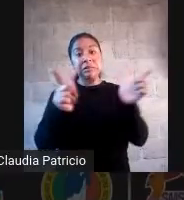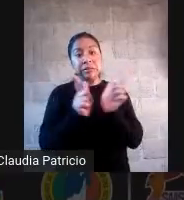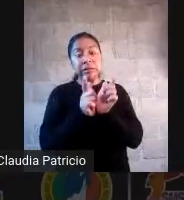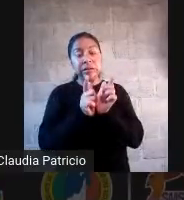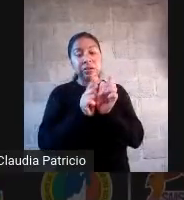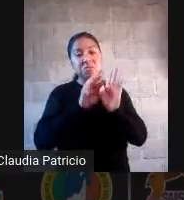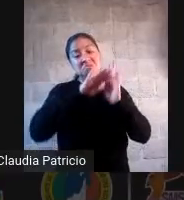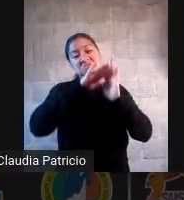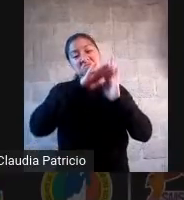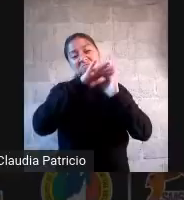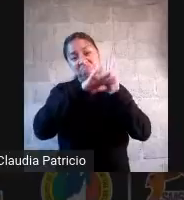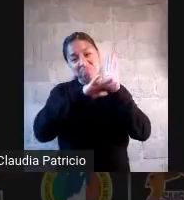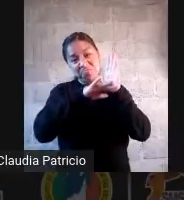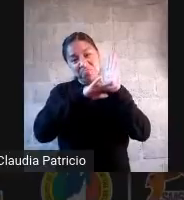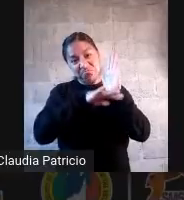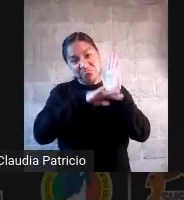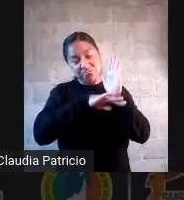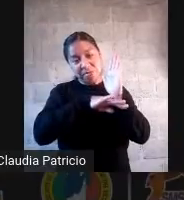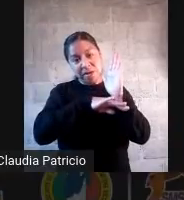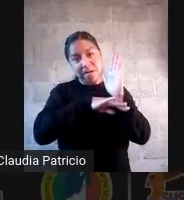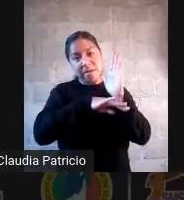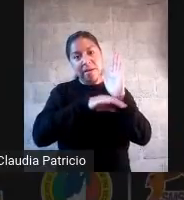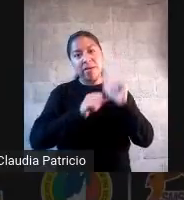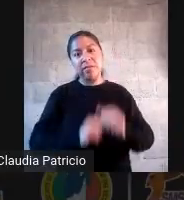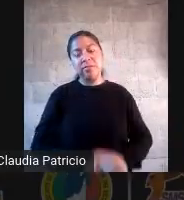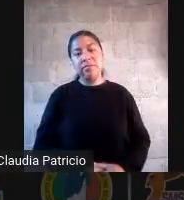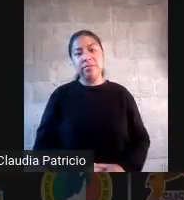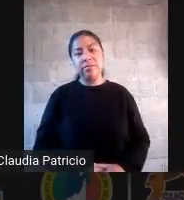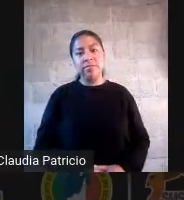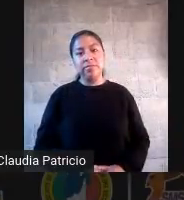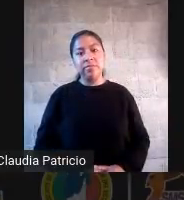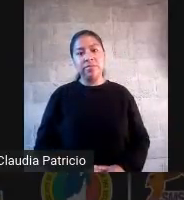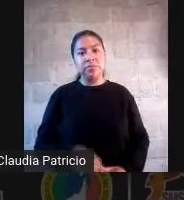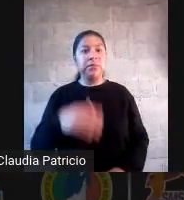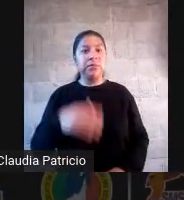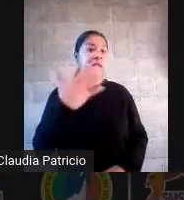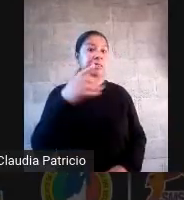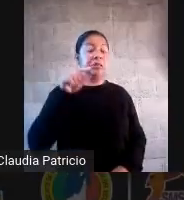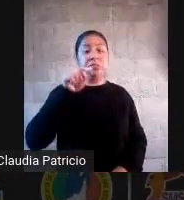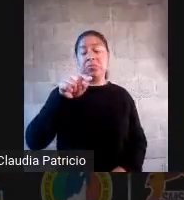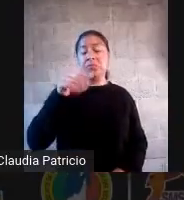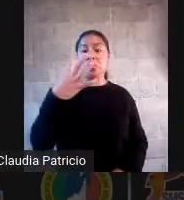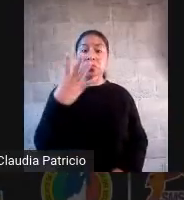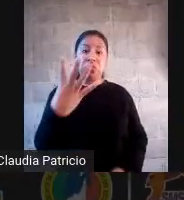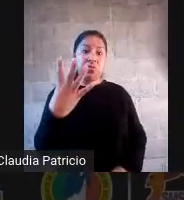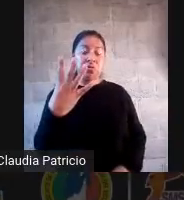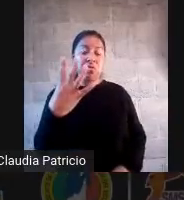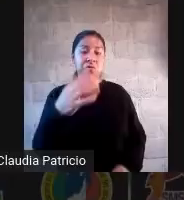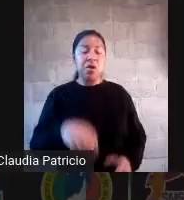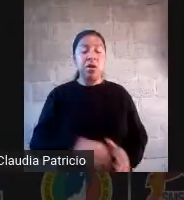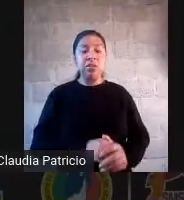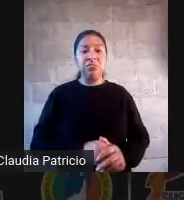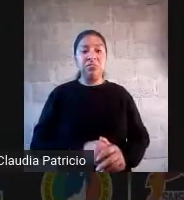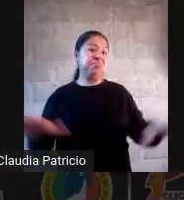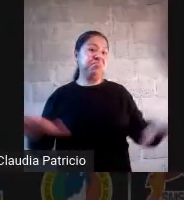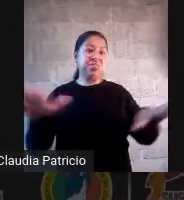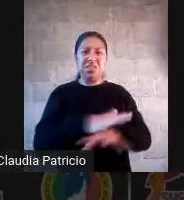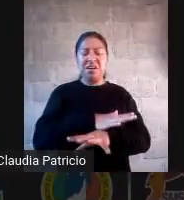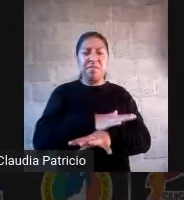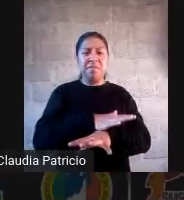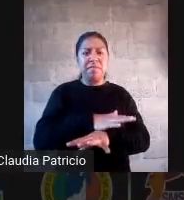sacó, vamos a ponerle promedio de 5.4. Eso no lo voy a cambiar y no lo voy a maquillar.